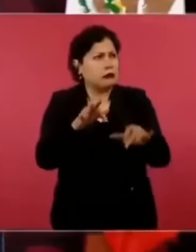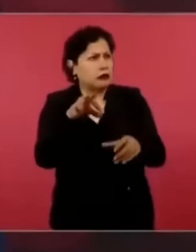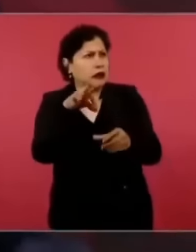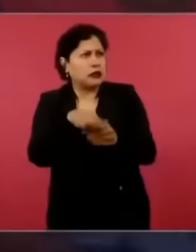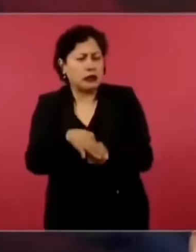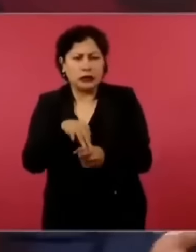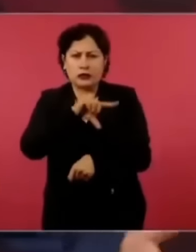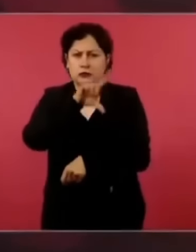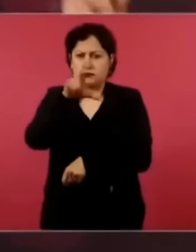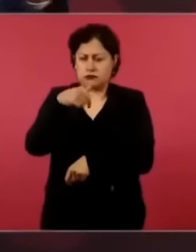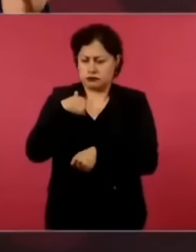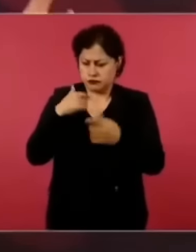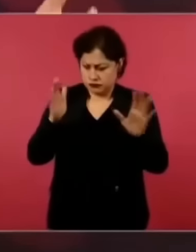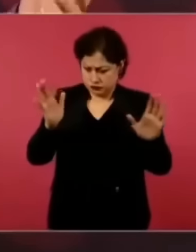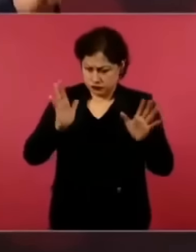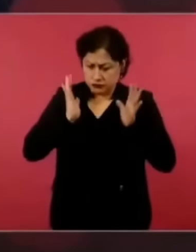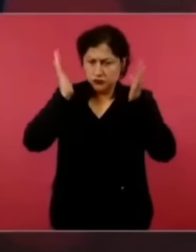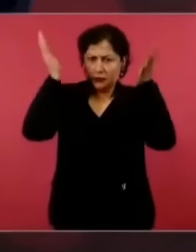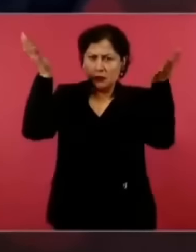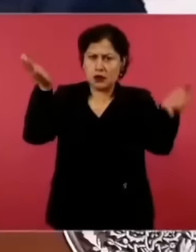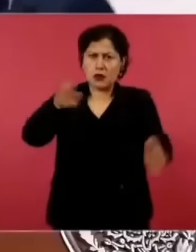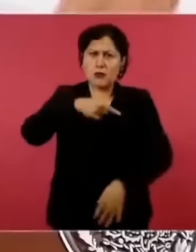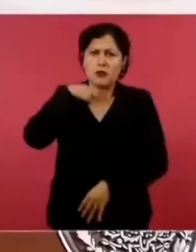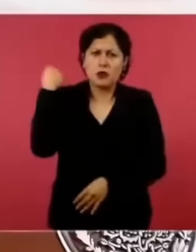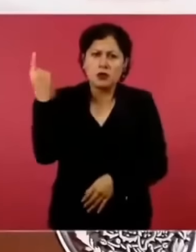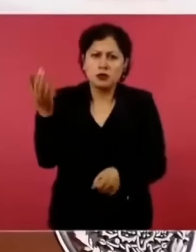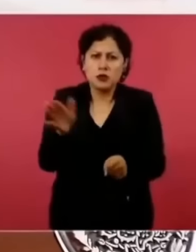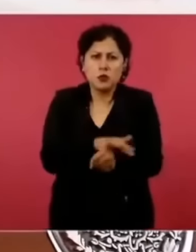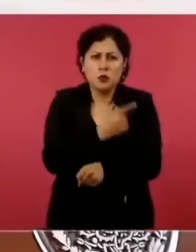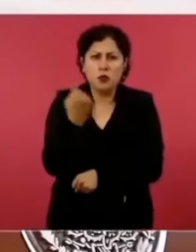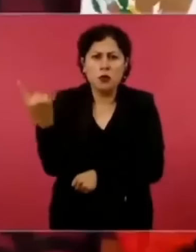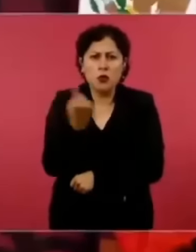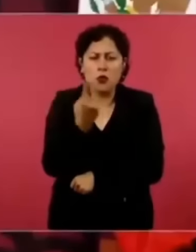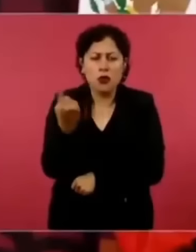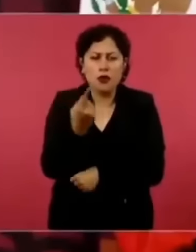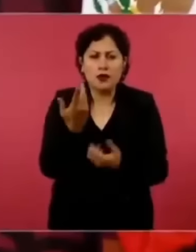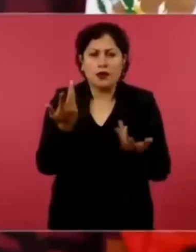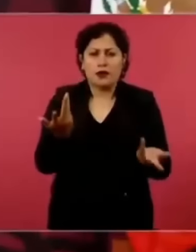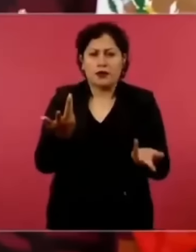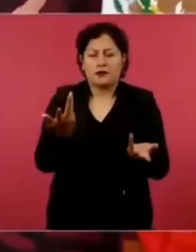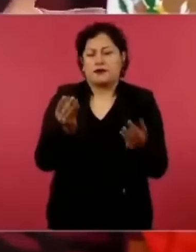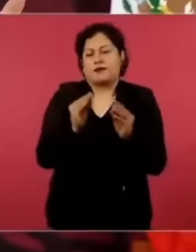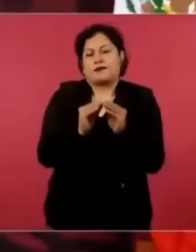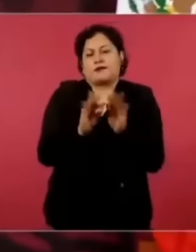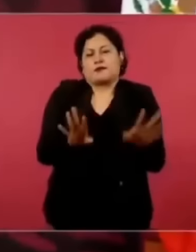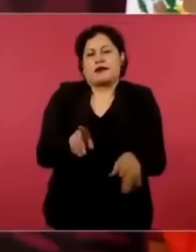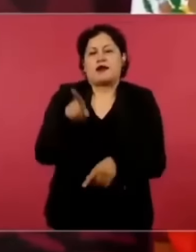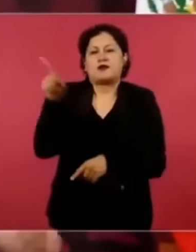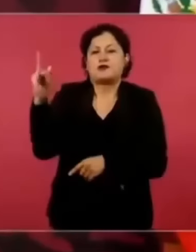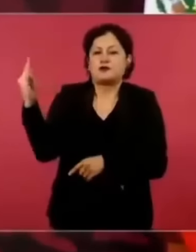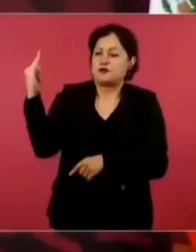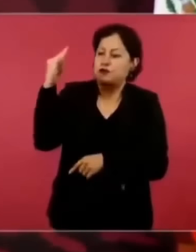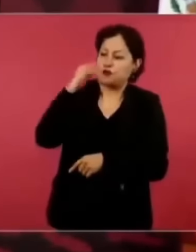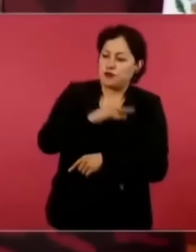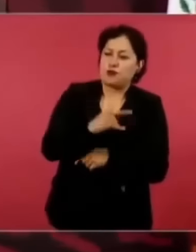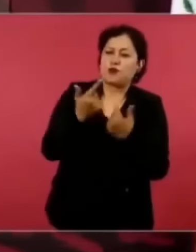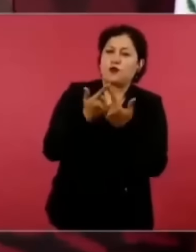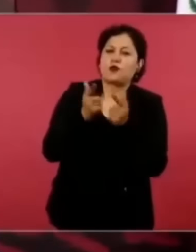Pues sí, clase premier de Madrid a México,